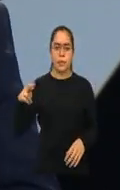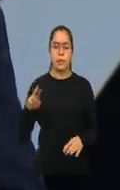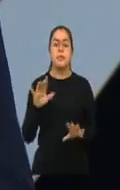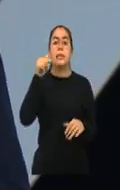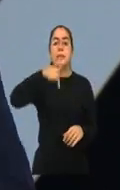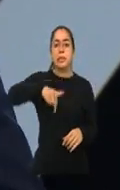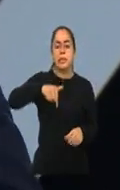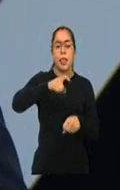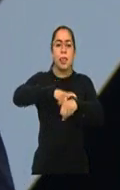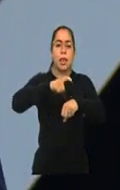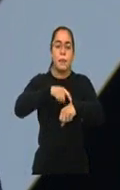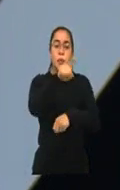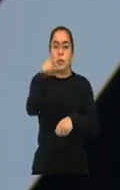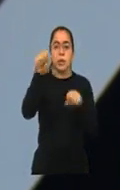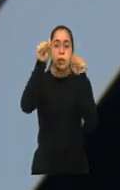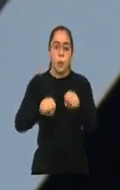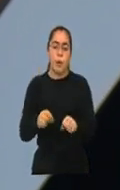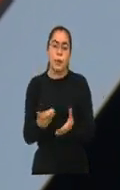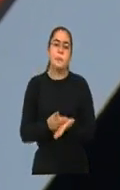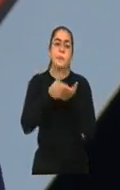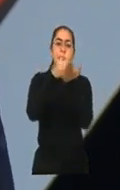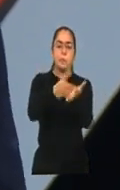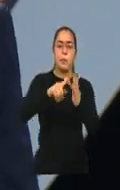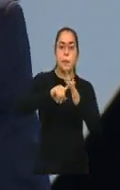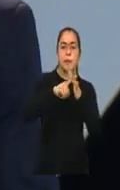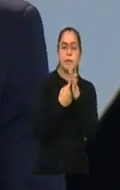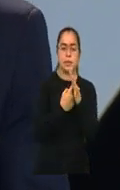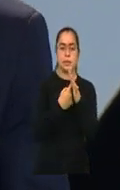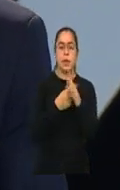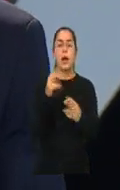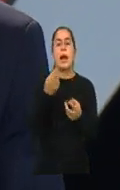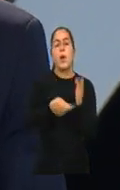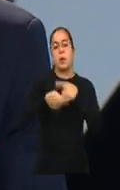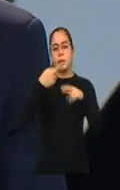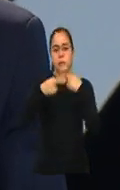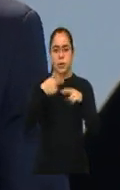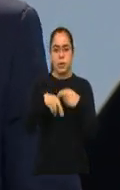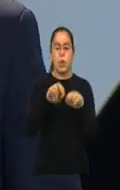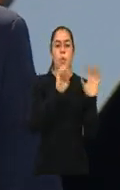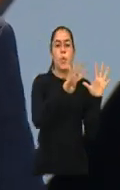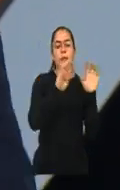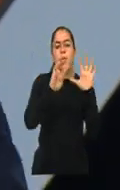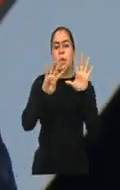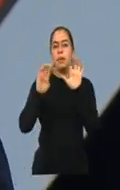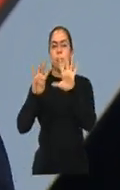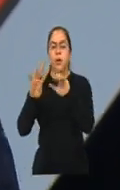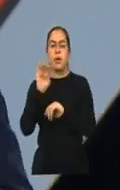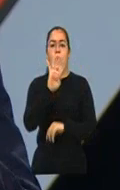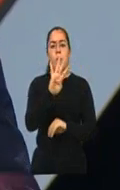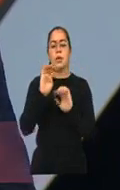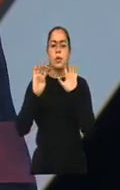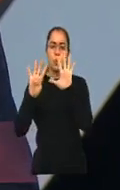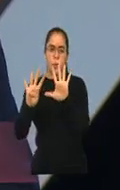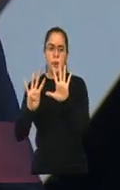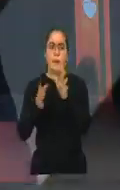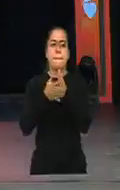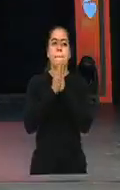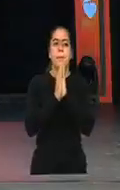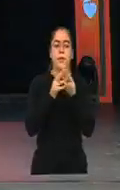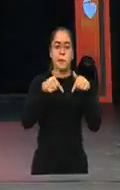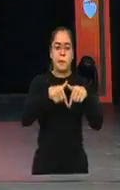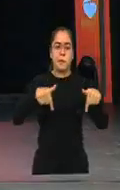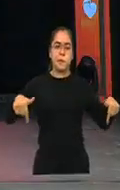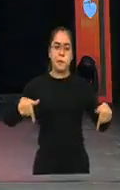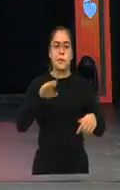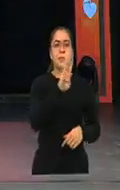empezar a donar. reitero, dona la cuenta 999-49, por favor, de Banrural.